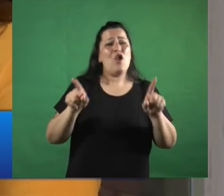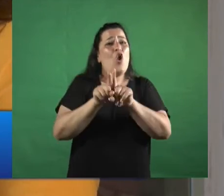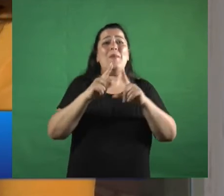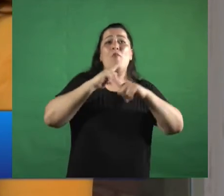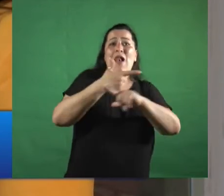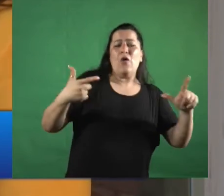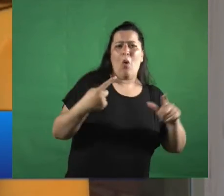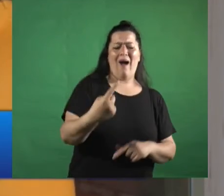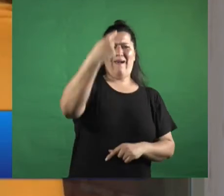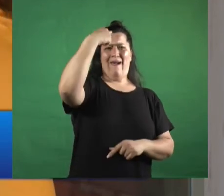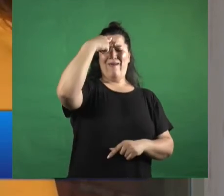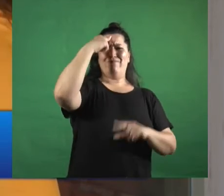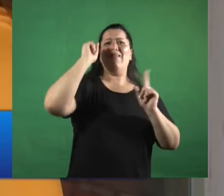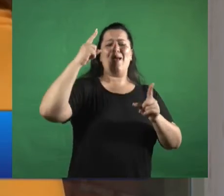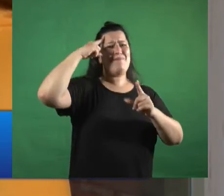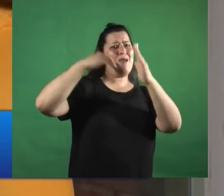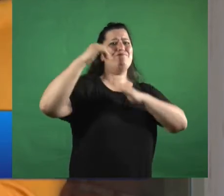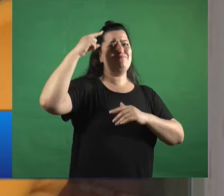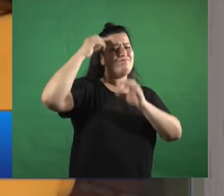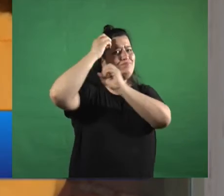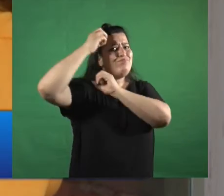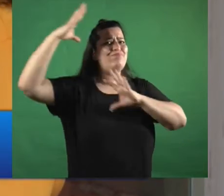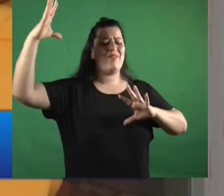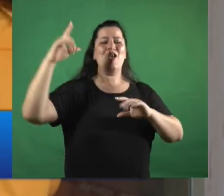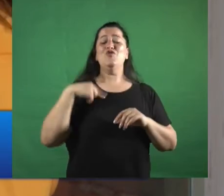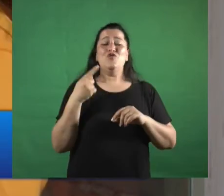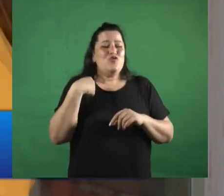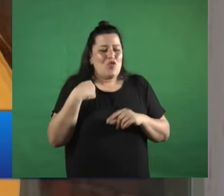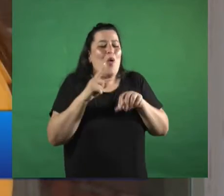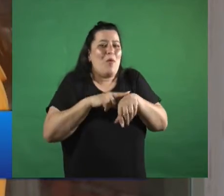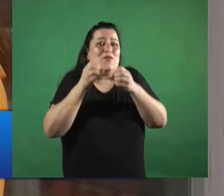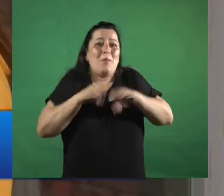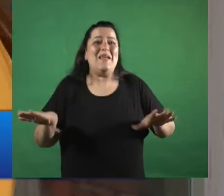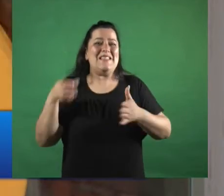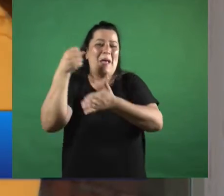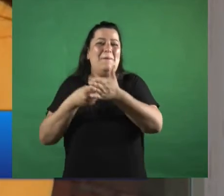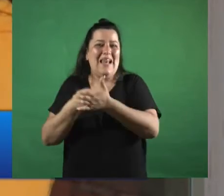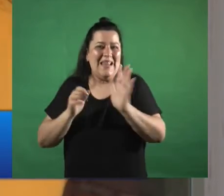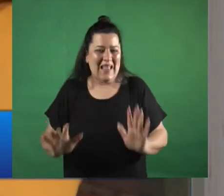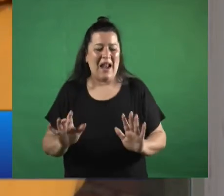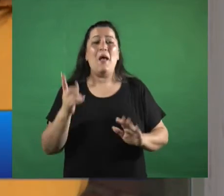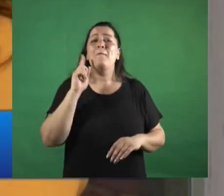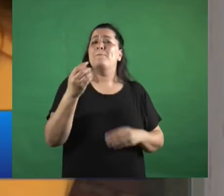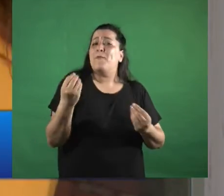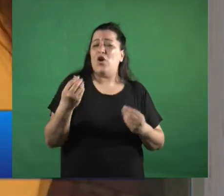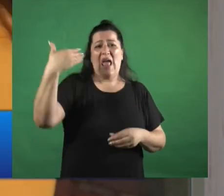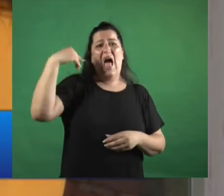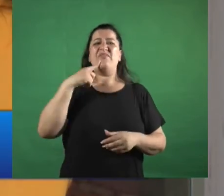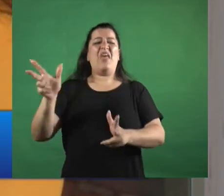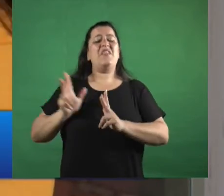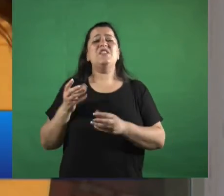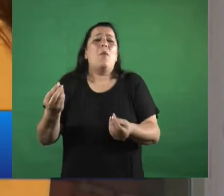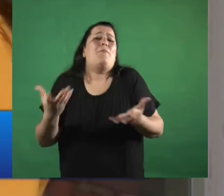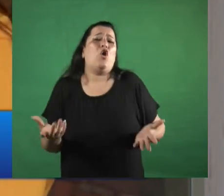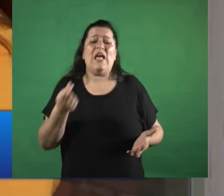configura yo siento que desde que empecé a militar más o menos sí me peleo contra la Real Academia porque antes me decían bueno pero por qué